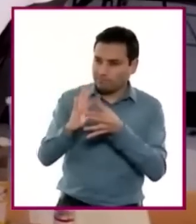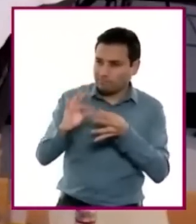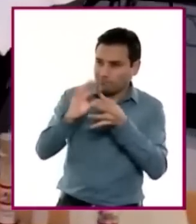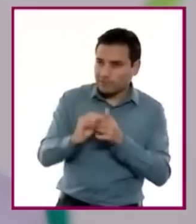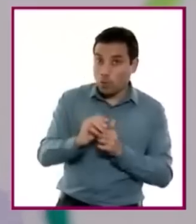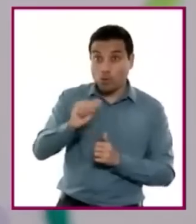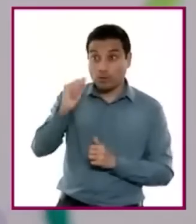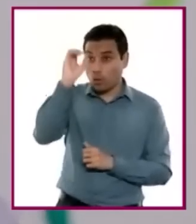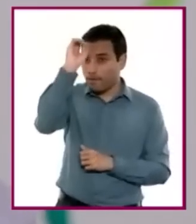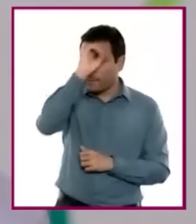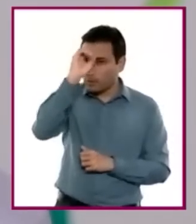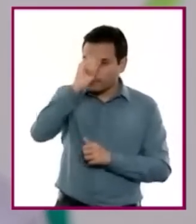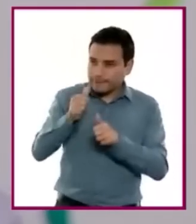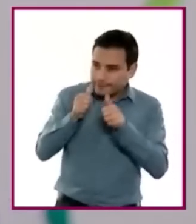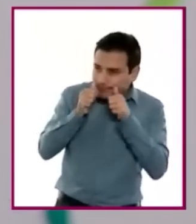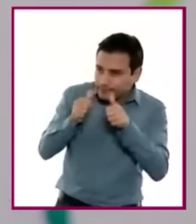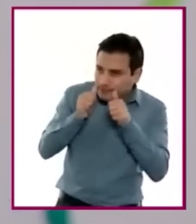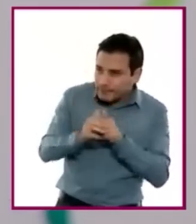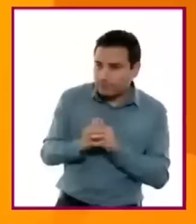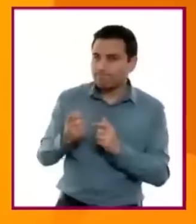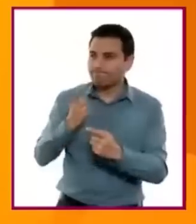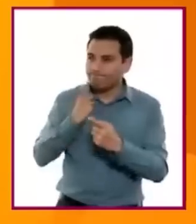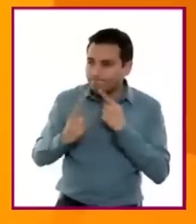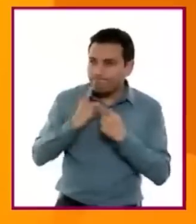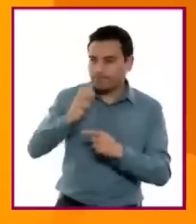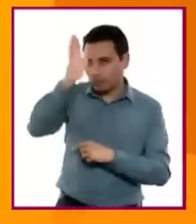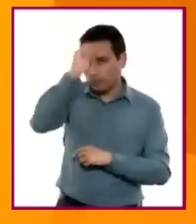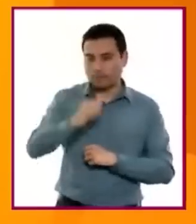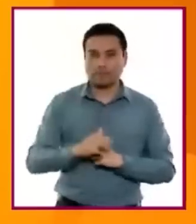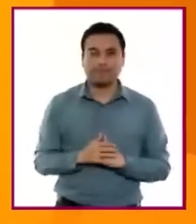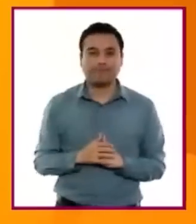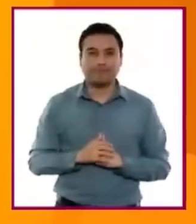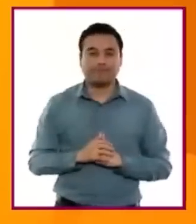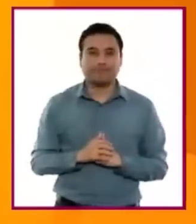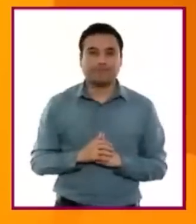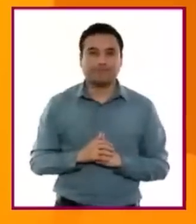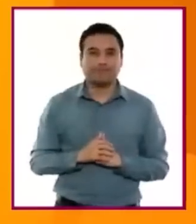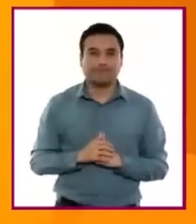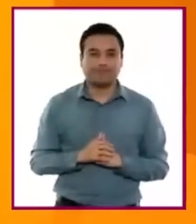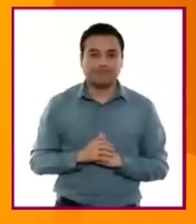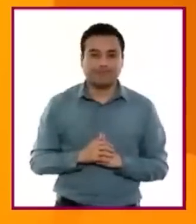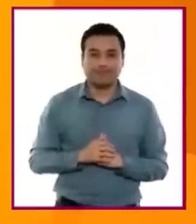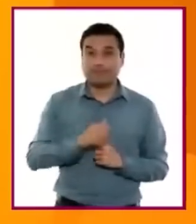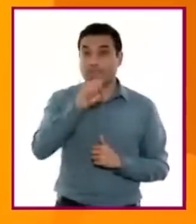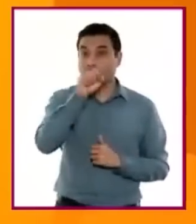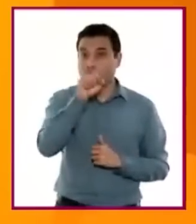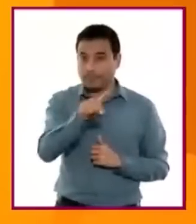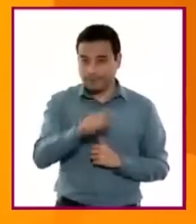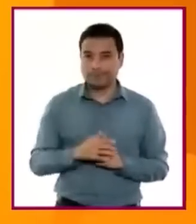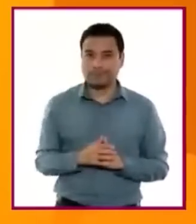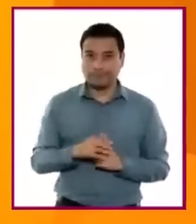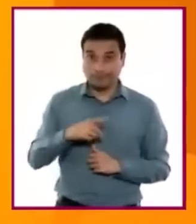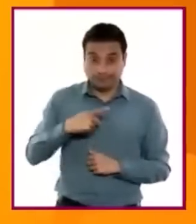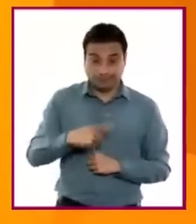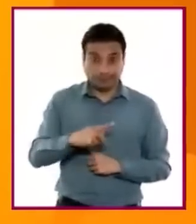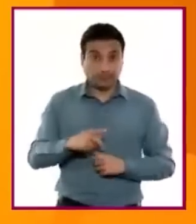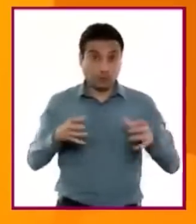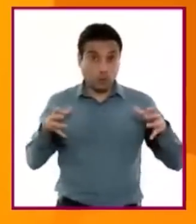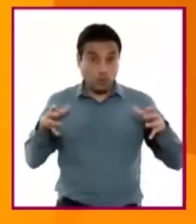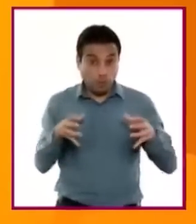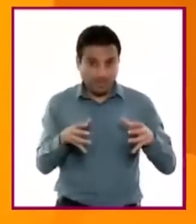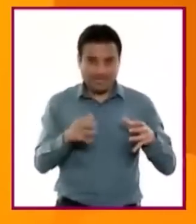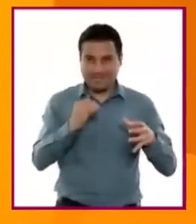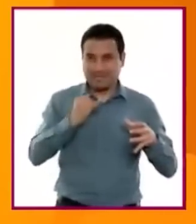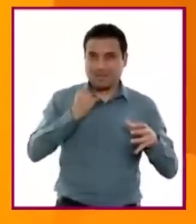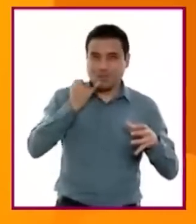opiniones de otros y tomen acuerdos. Valoren positivamente tanto las lenguas propias de su comunidad como cualquier